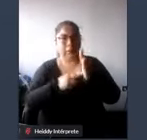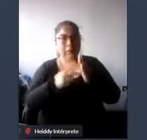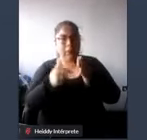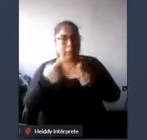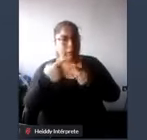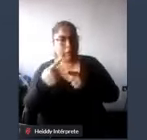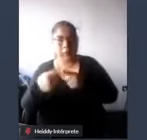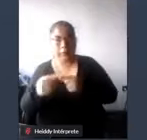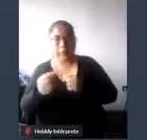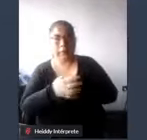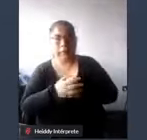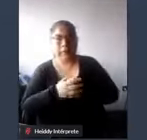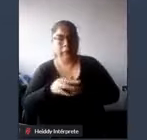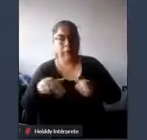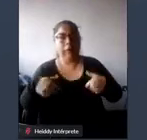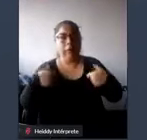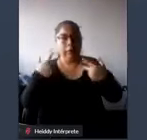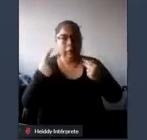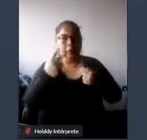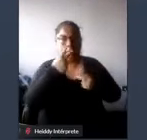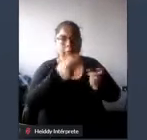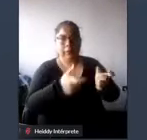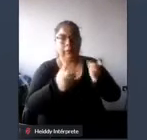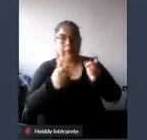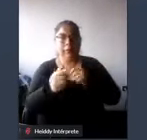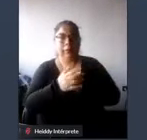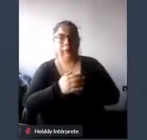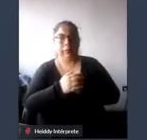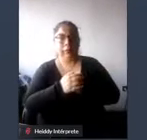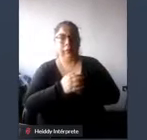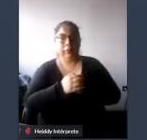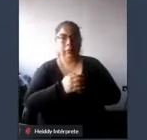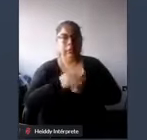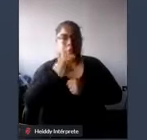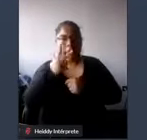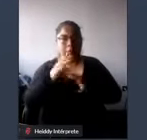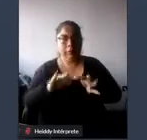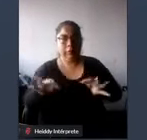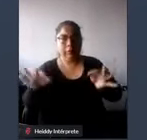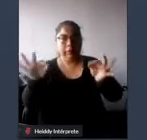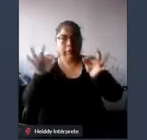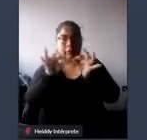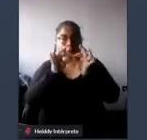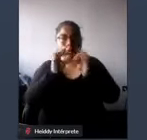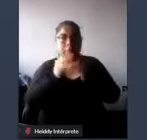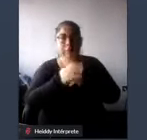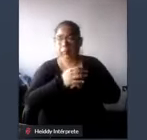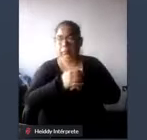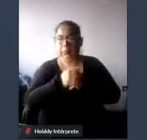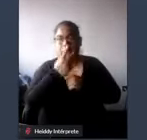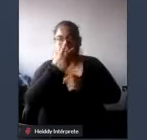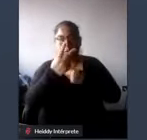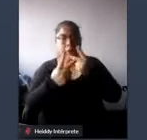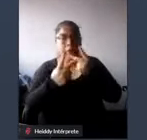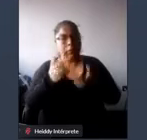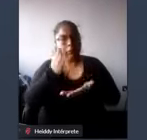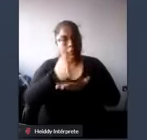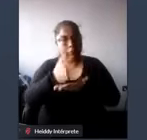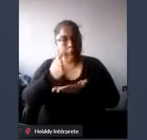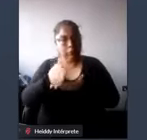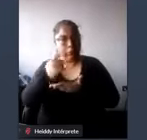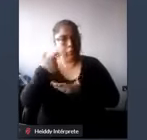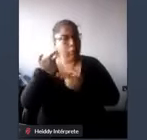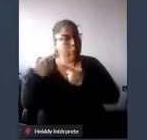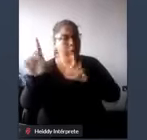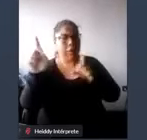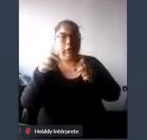poder contemplar todas estas todos estos principios y criterios que son básicos en cualquier ciudad del